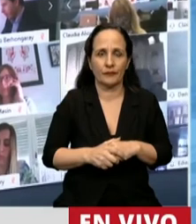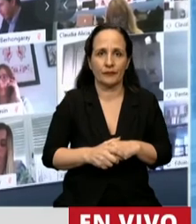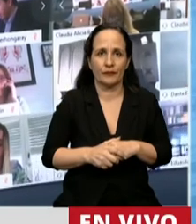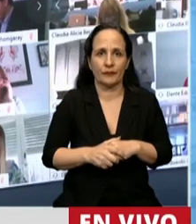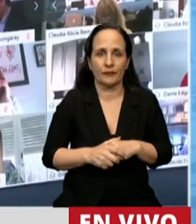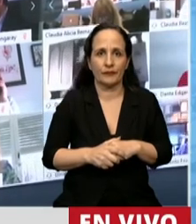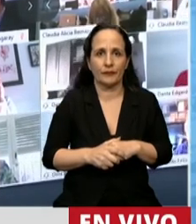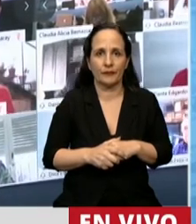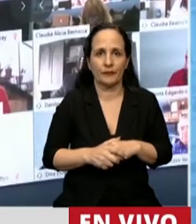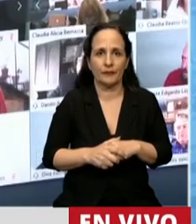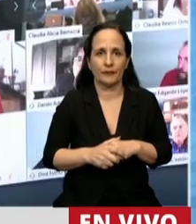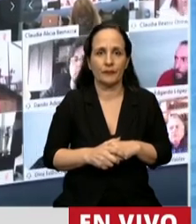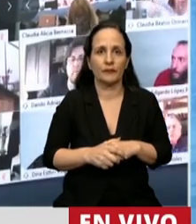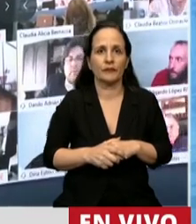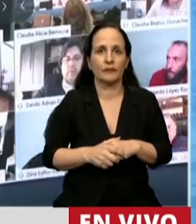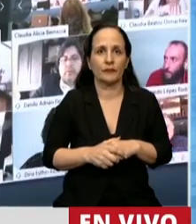...fiscal...